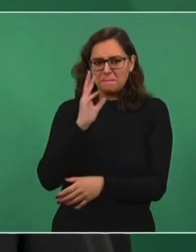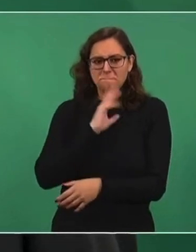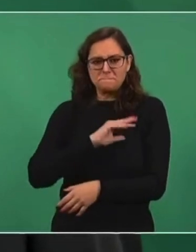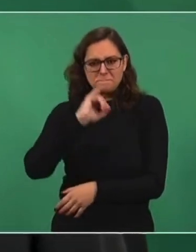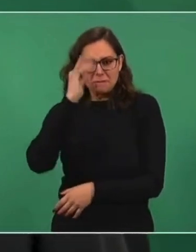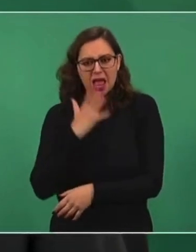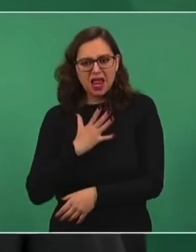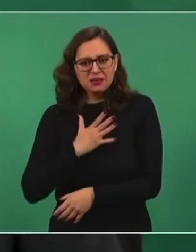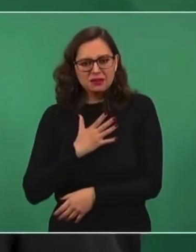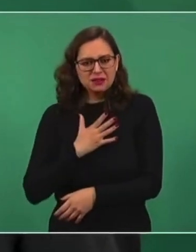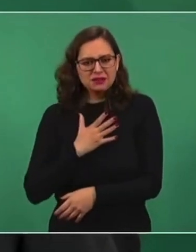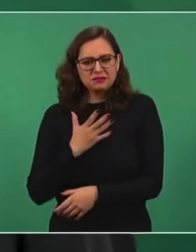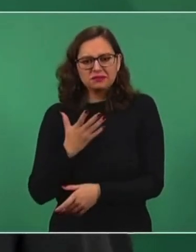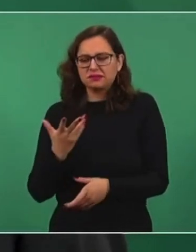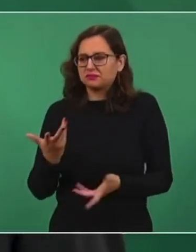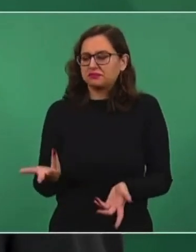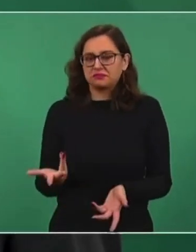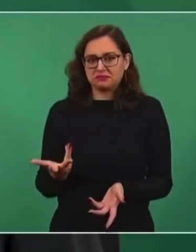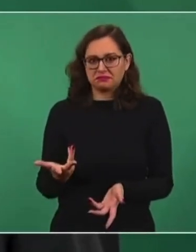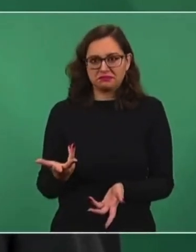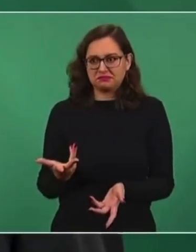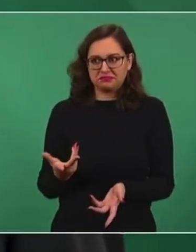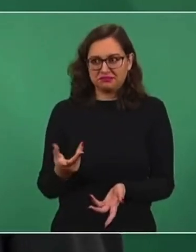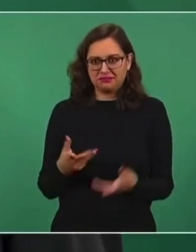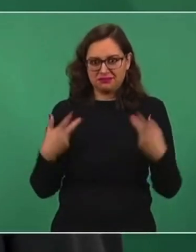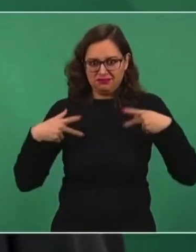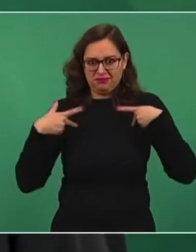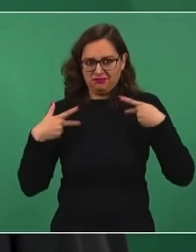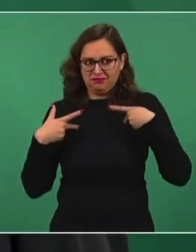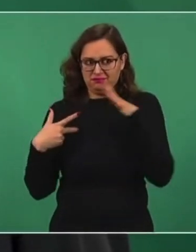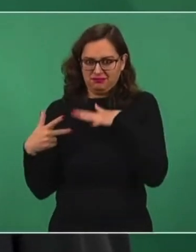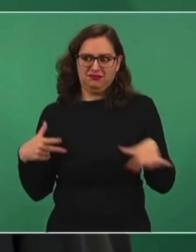porque así no van a tener simpatías.